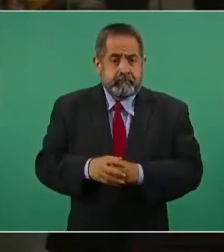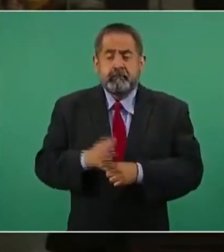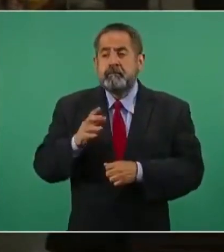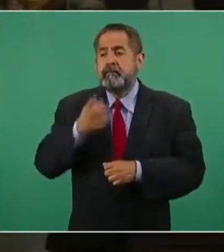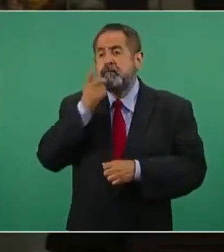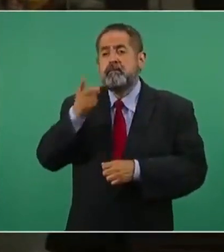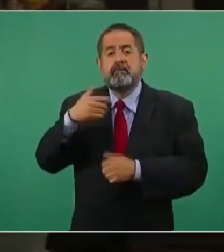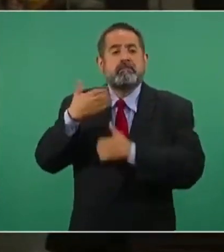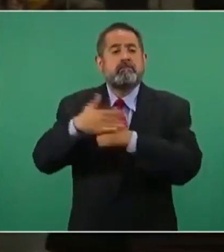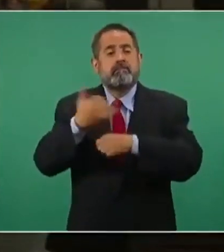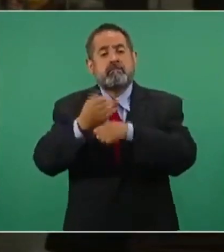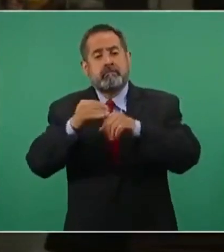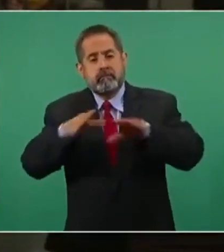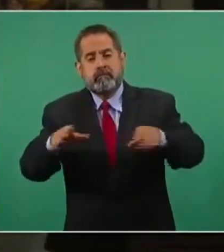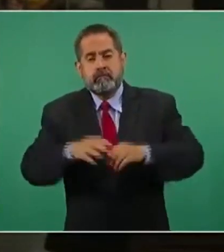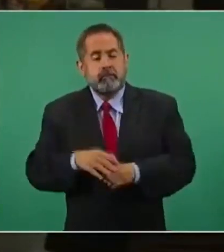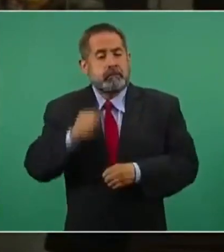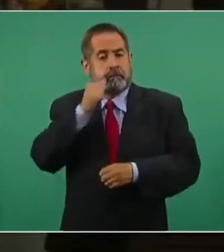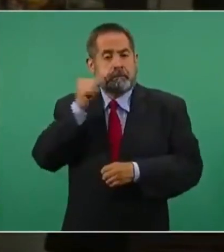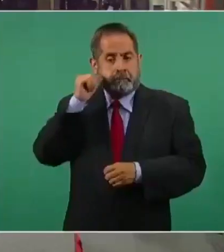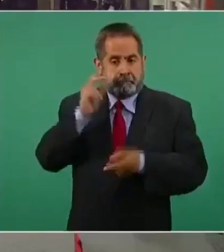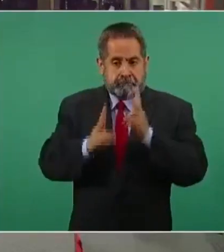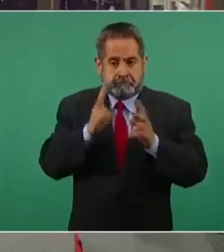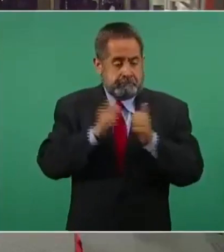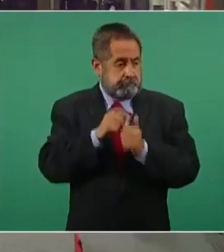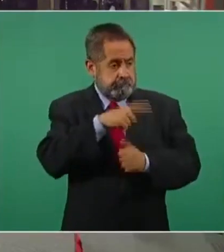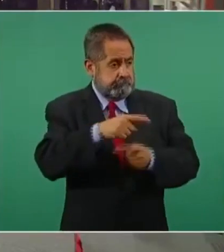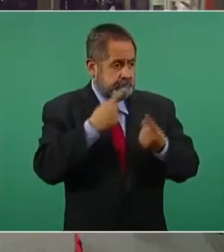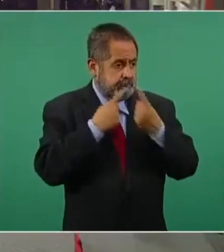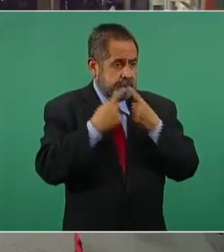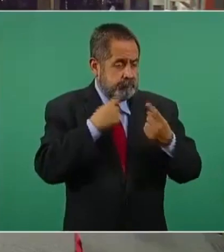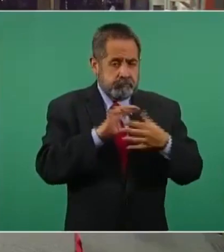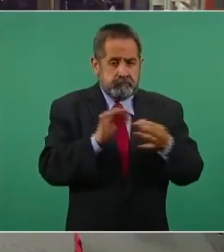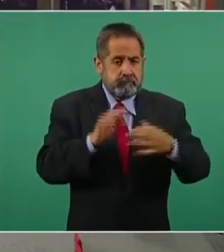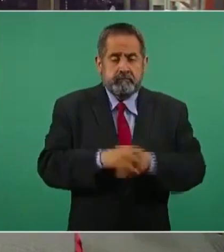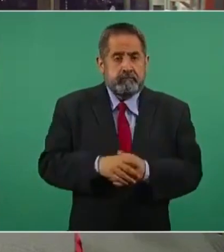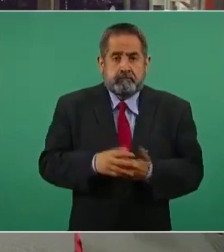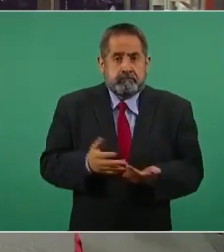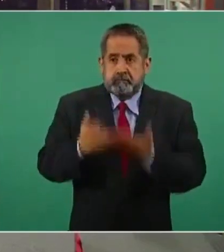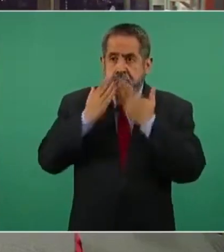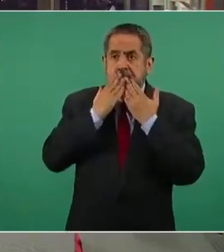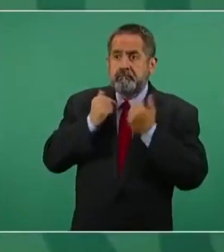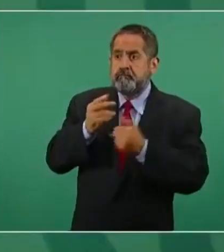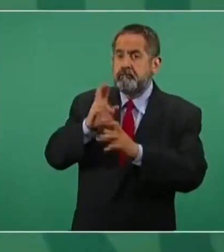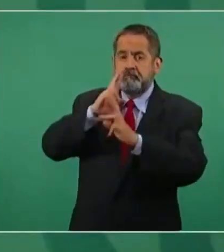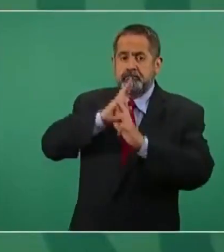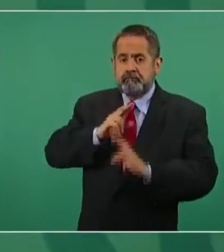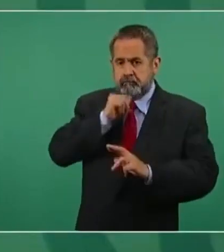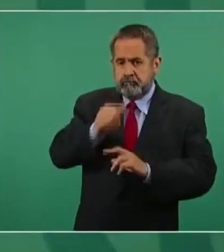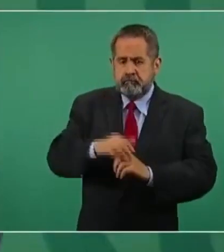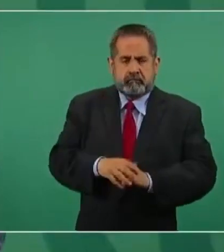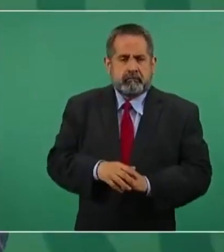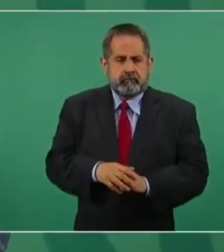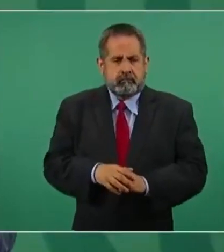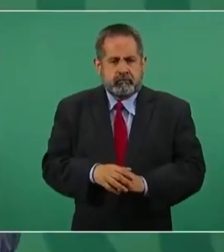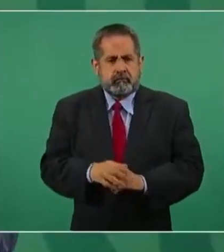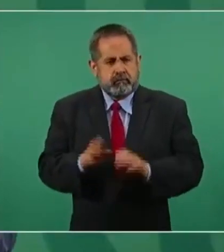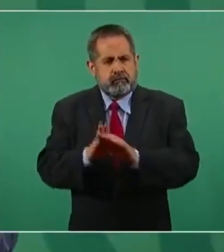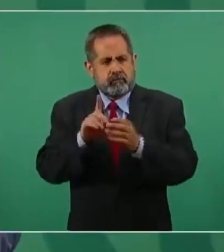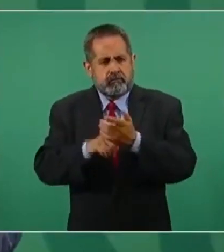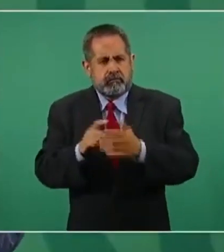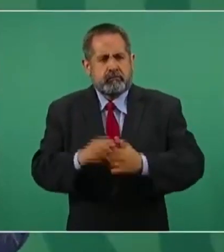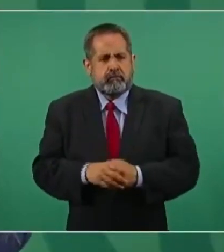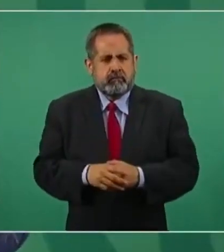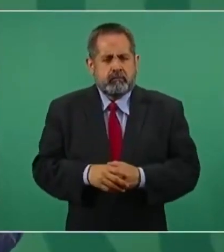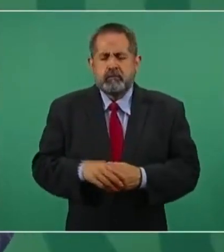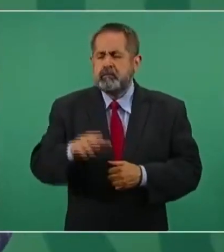iba a dar un informe. Ayer estuve platicando con ellos, siguen sin darles respuesta y no sé qué